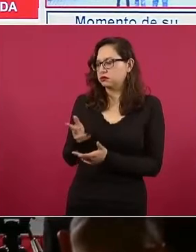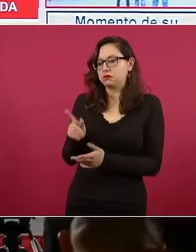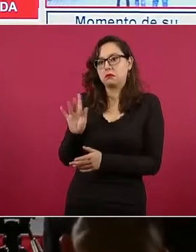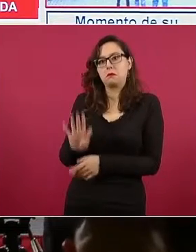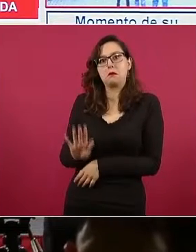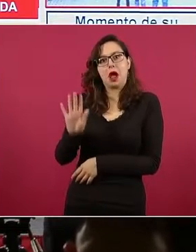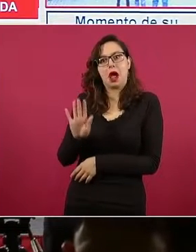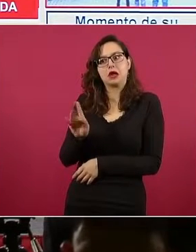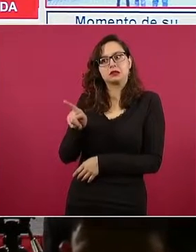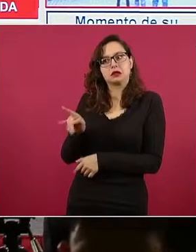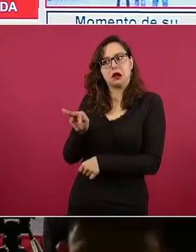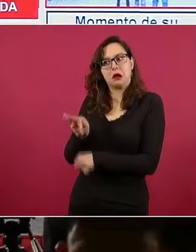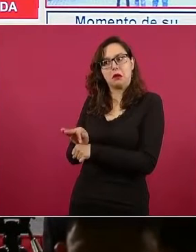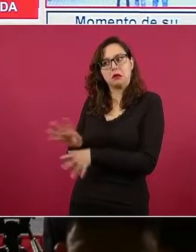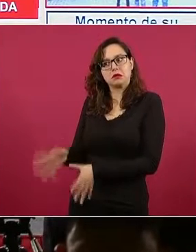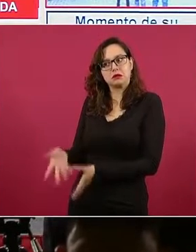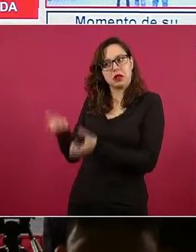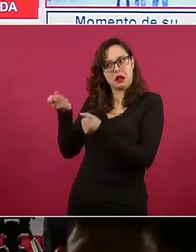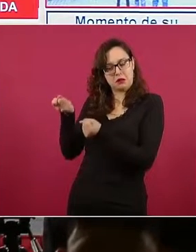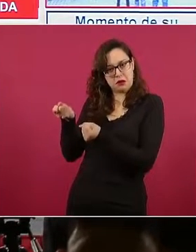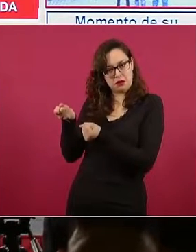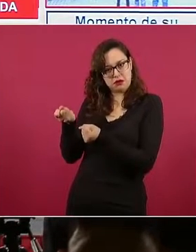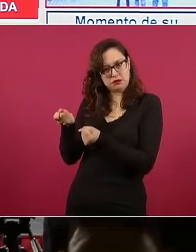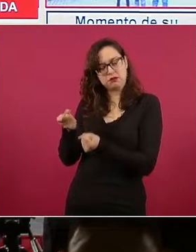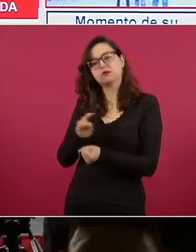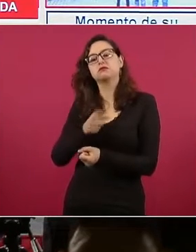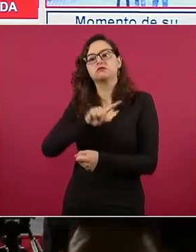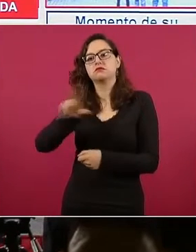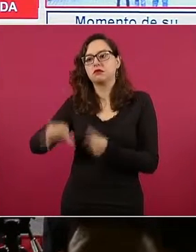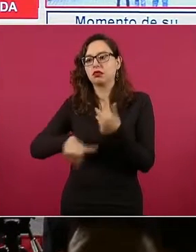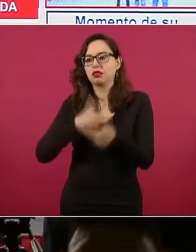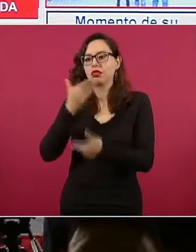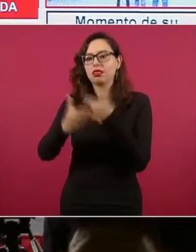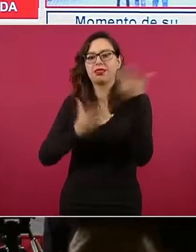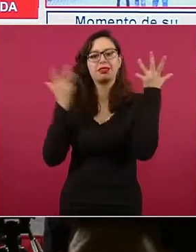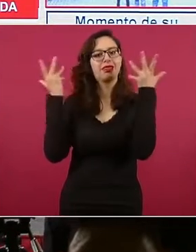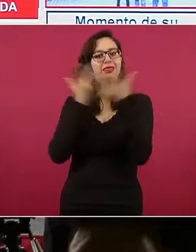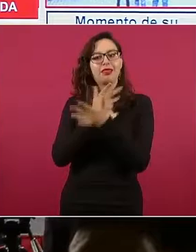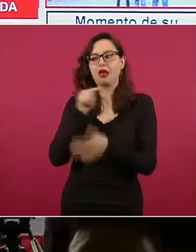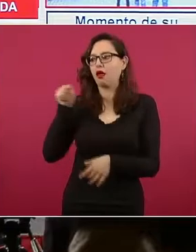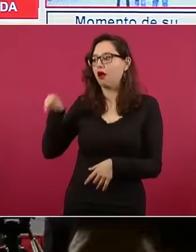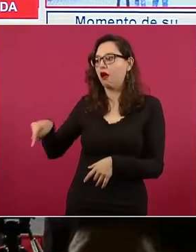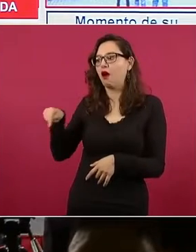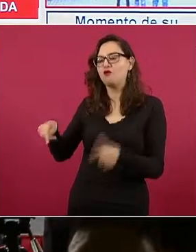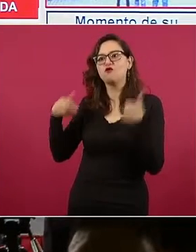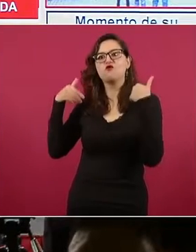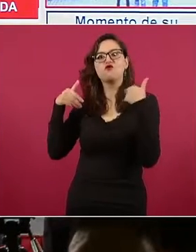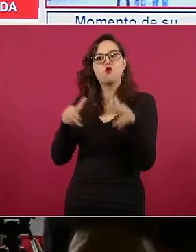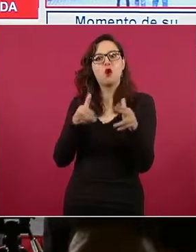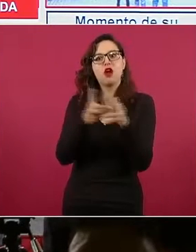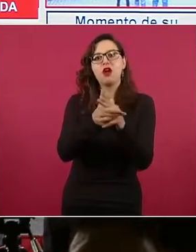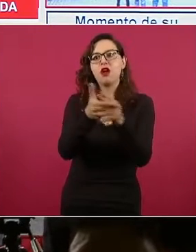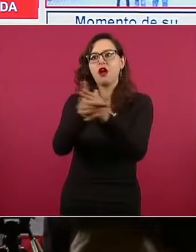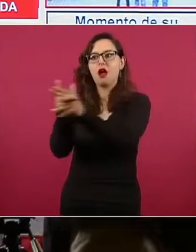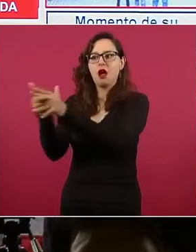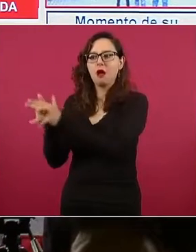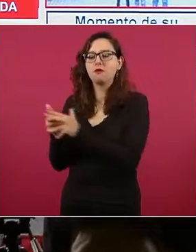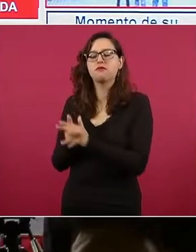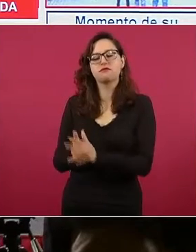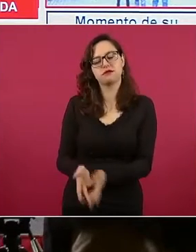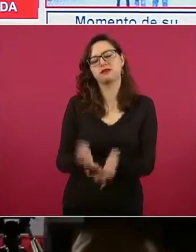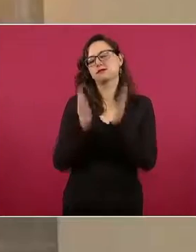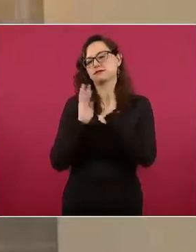contra Yesenia y está pendiente su vinculación a proceso penal y se